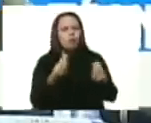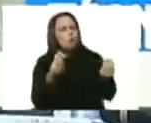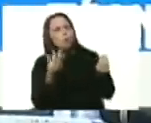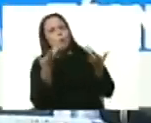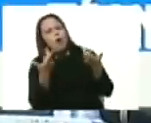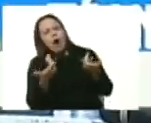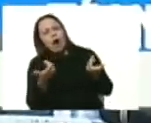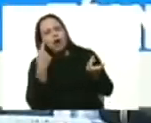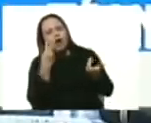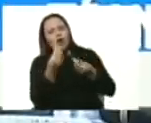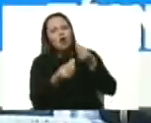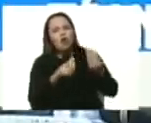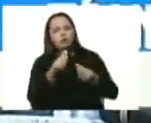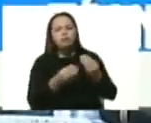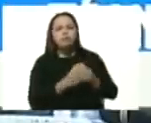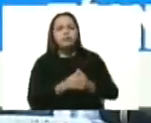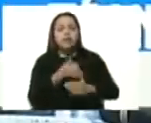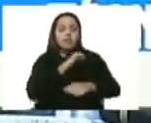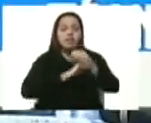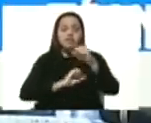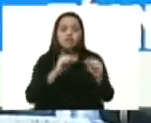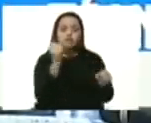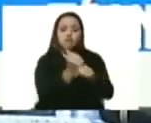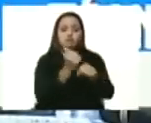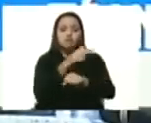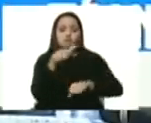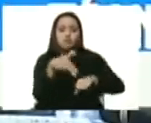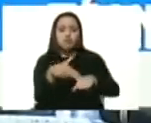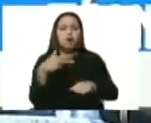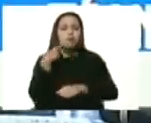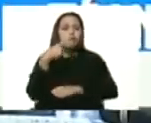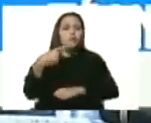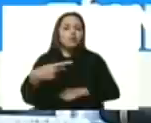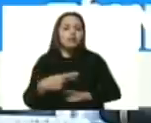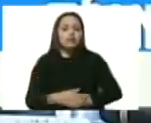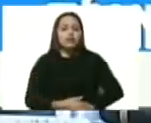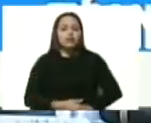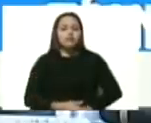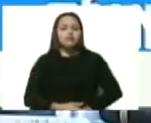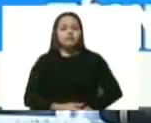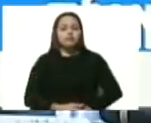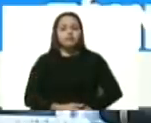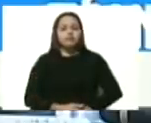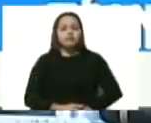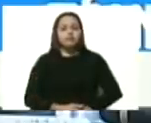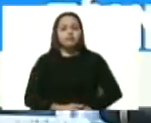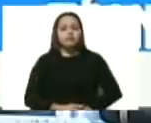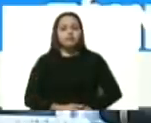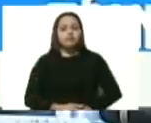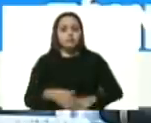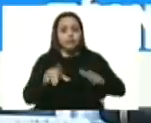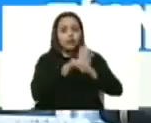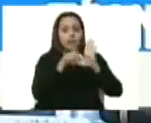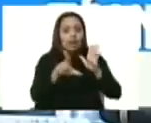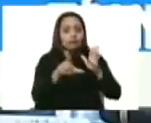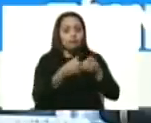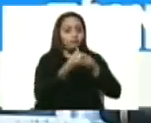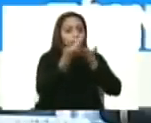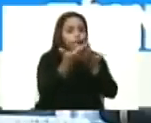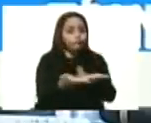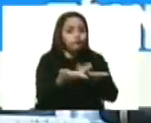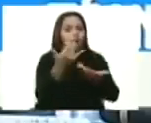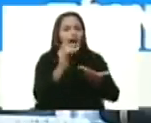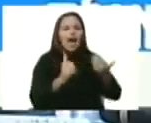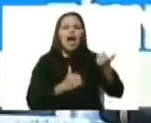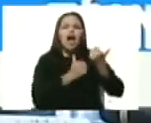Estamos también defendiendo la producción nacional a través de esta política tributaria. Este decreto obviamente mantiene todo lo que es el